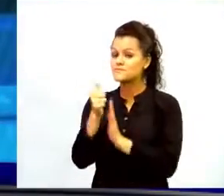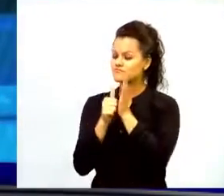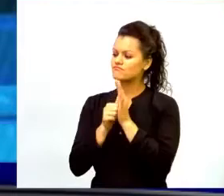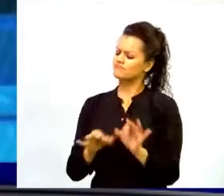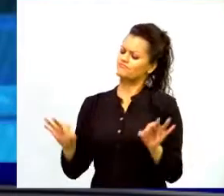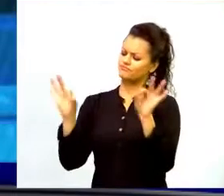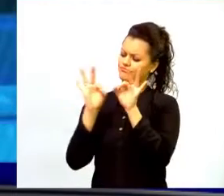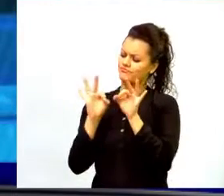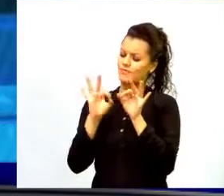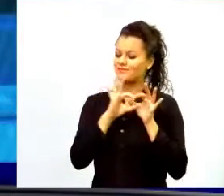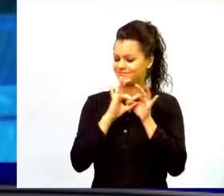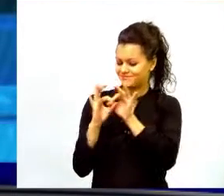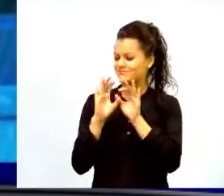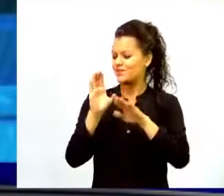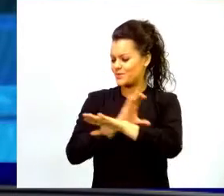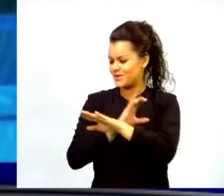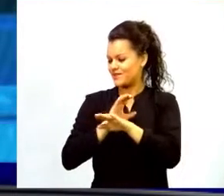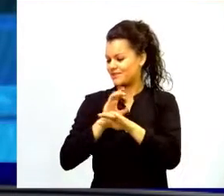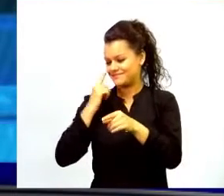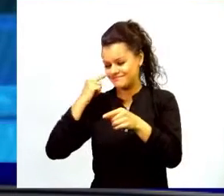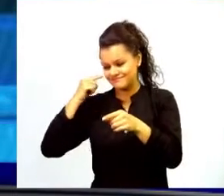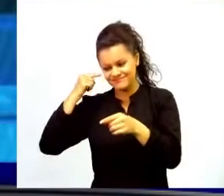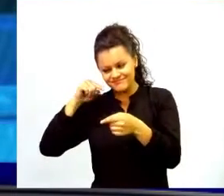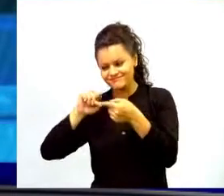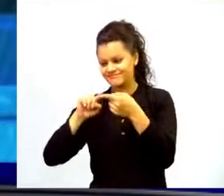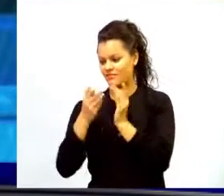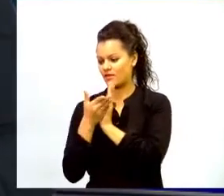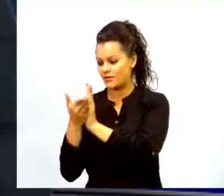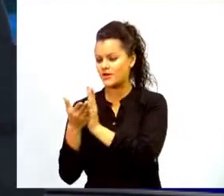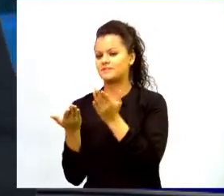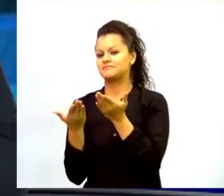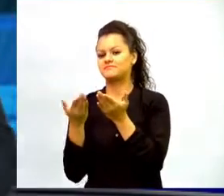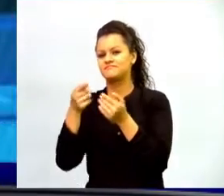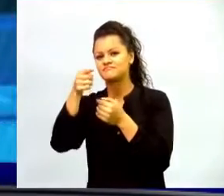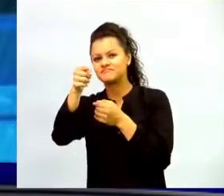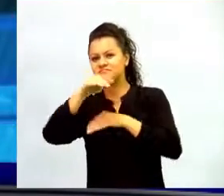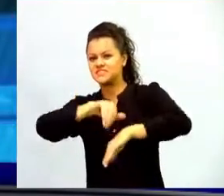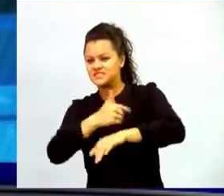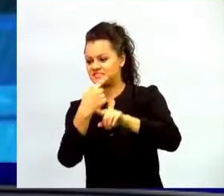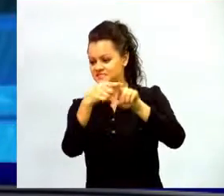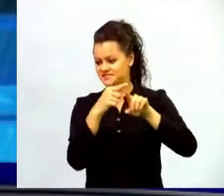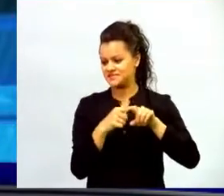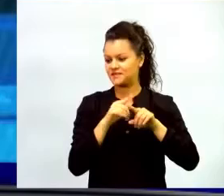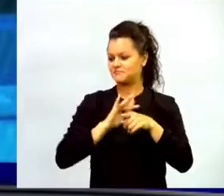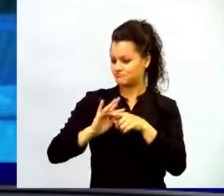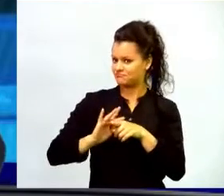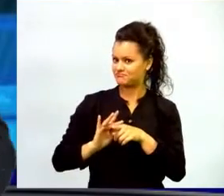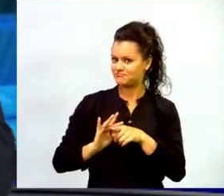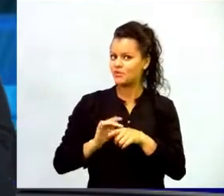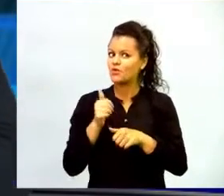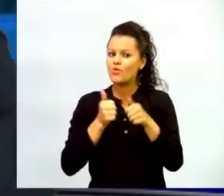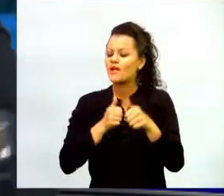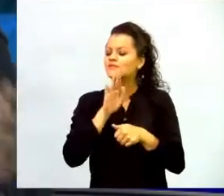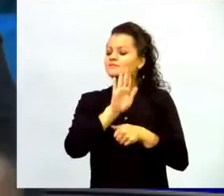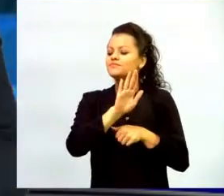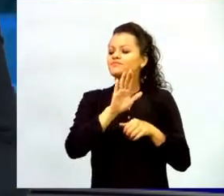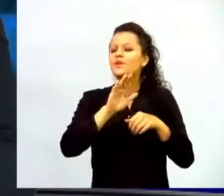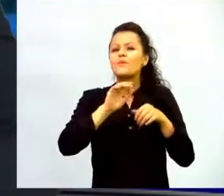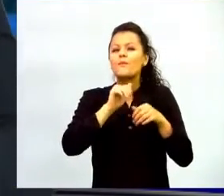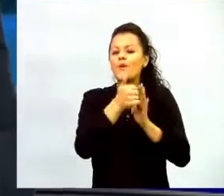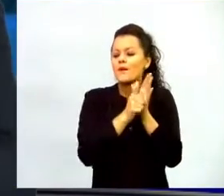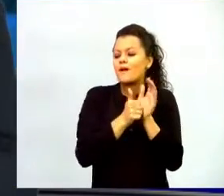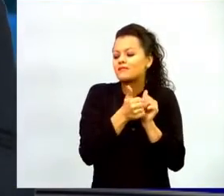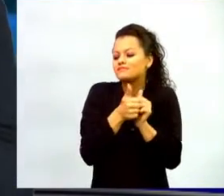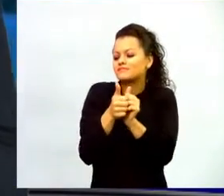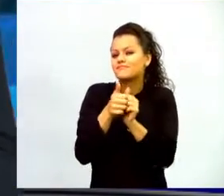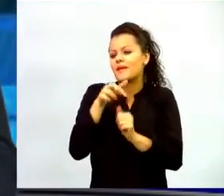Computadores para Educar y los ministerios se ha logrado implementar en algunas regiones del país, es el programa de acompañamiento PEGI, a través de una plataforma.